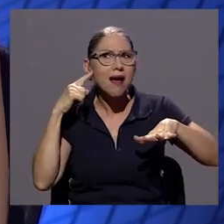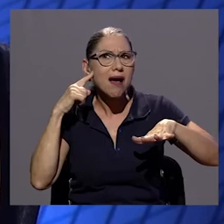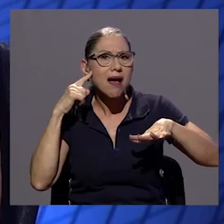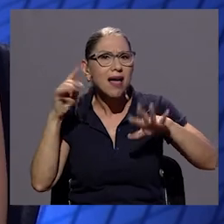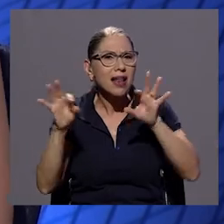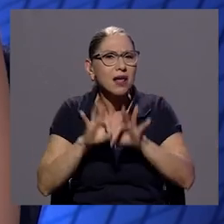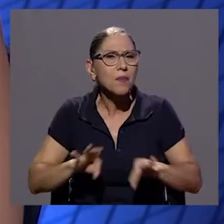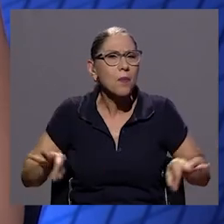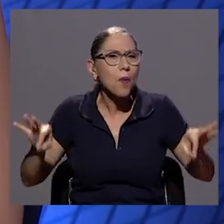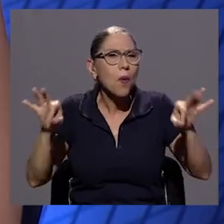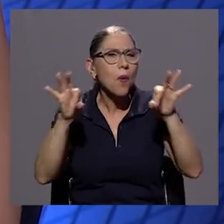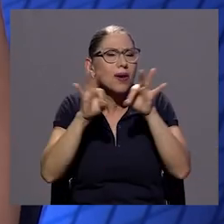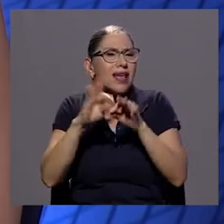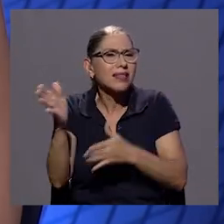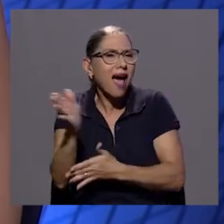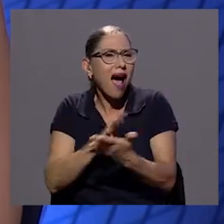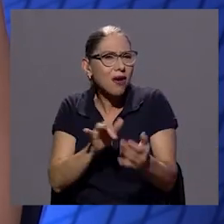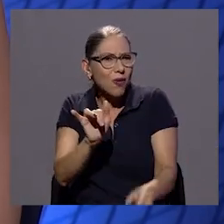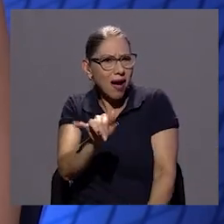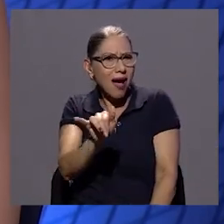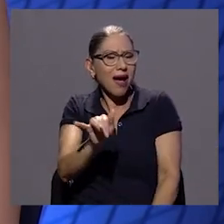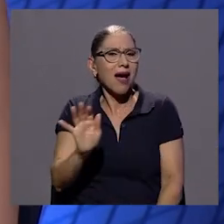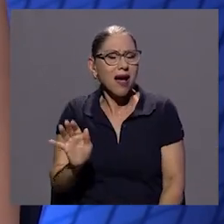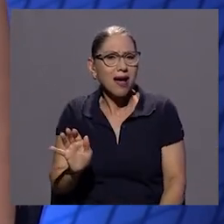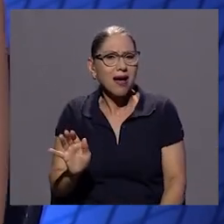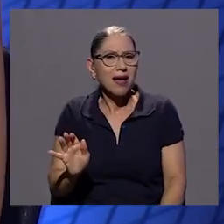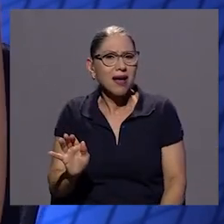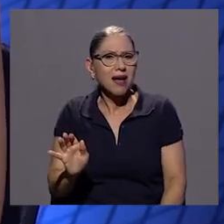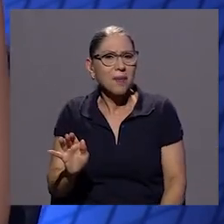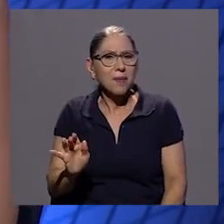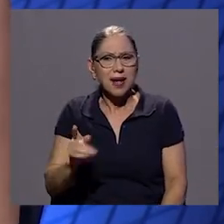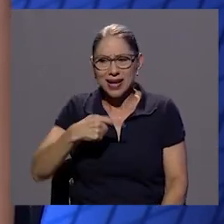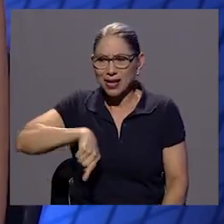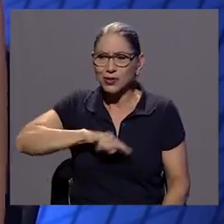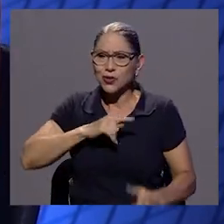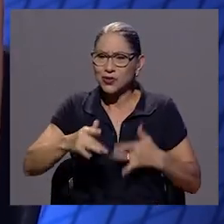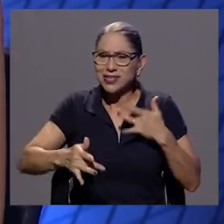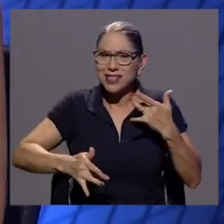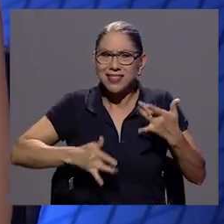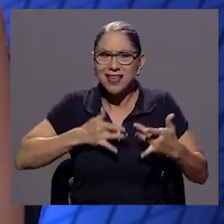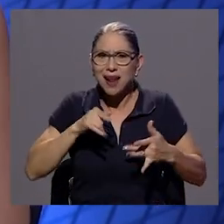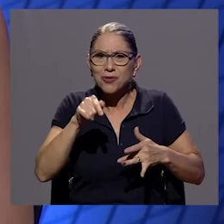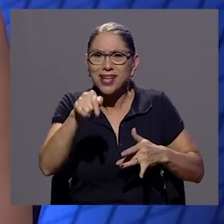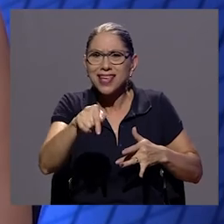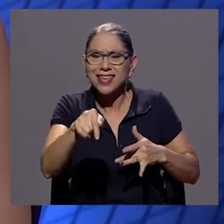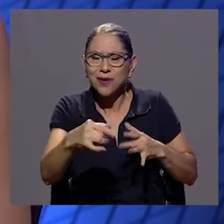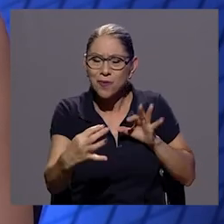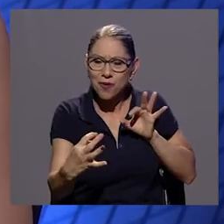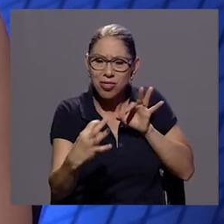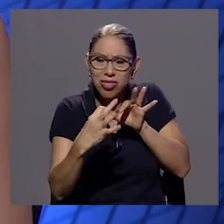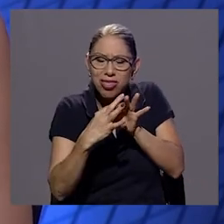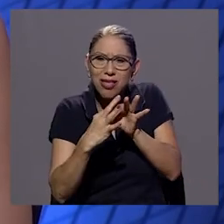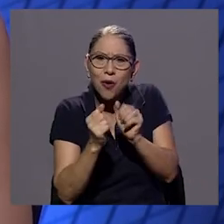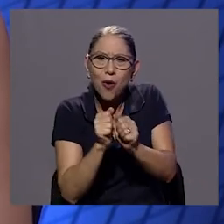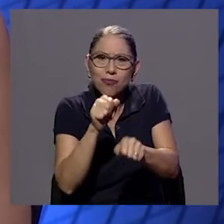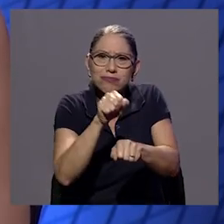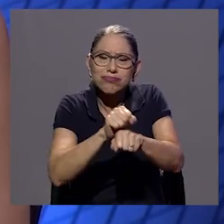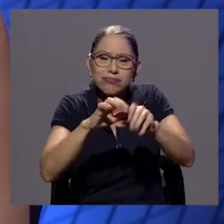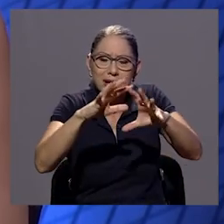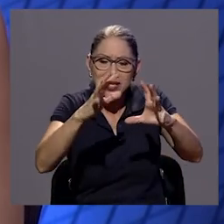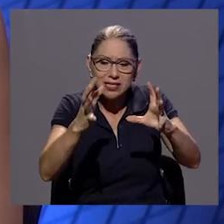inmersivo ¿verdad? como para también sentirnos ahí con ellas con las esferas ¿verdad? como que hay mucho